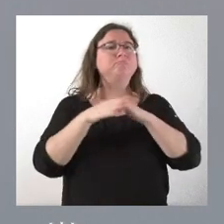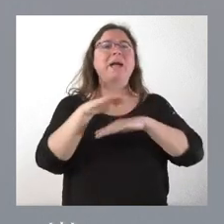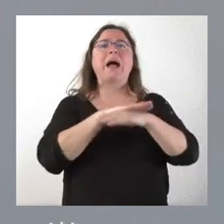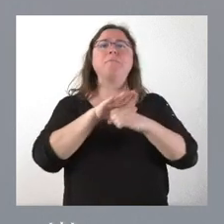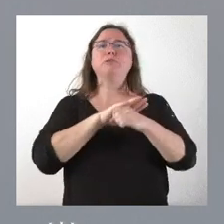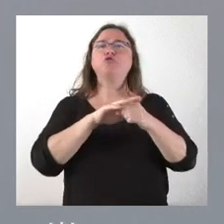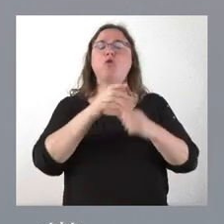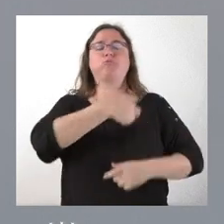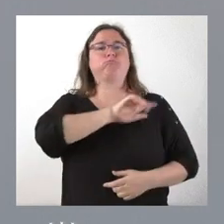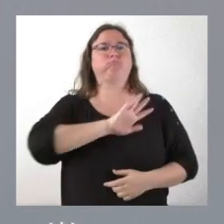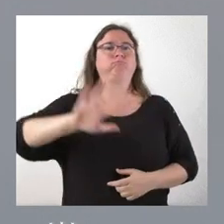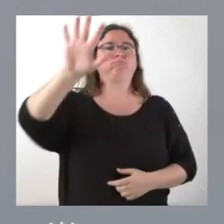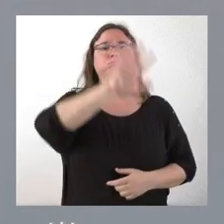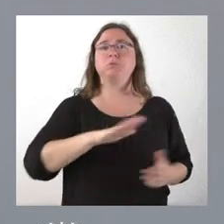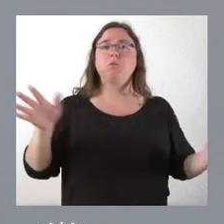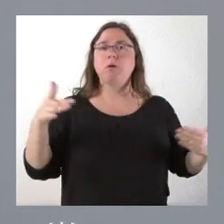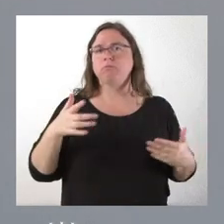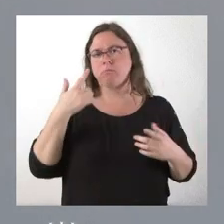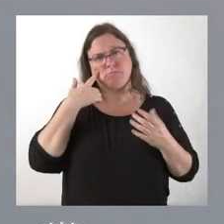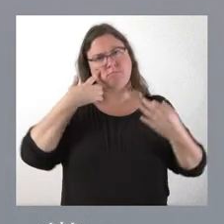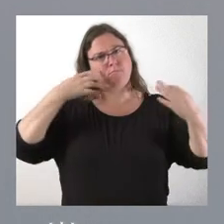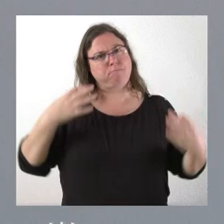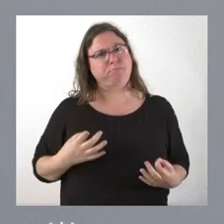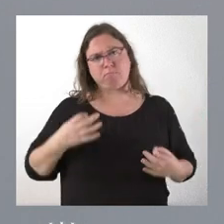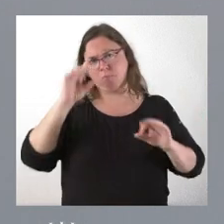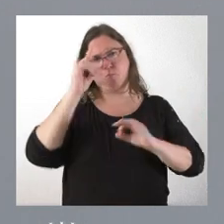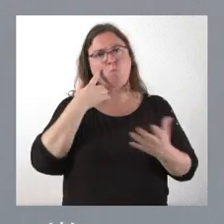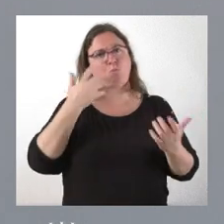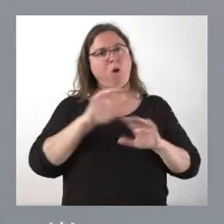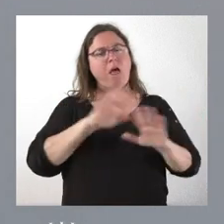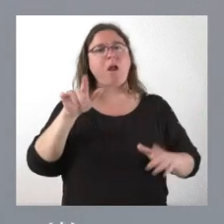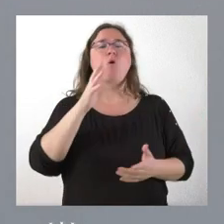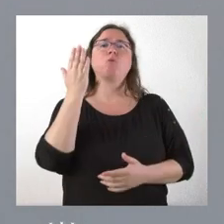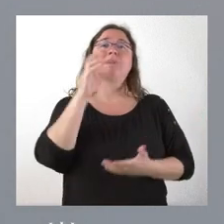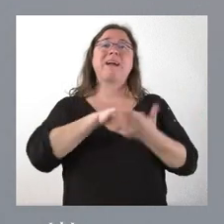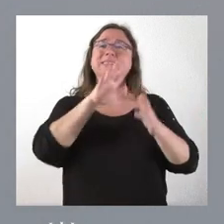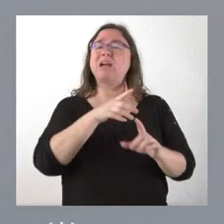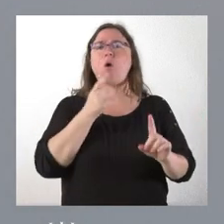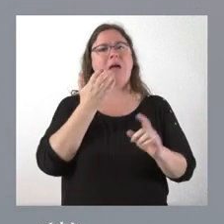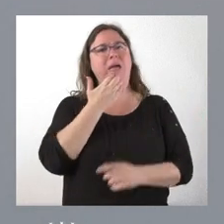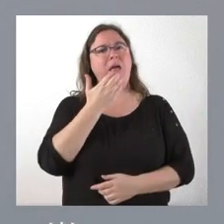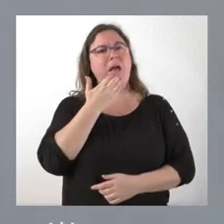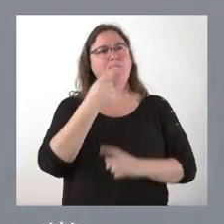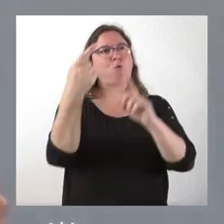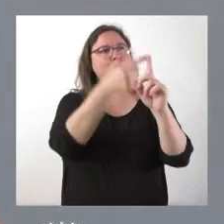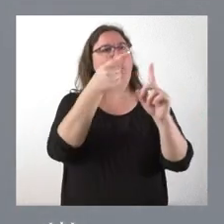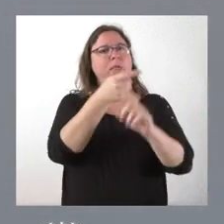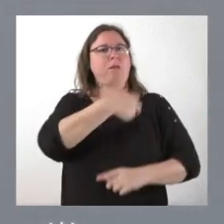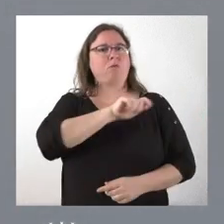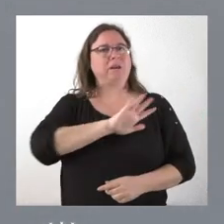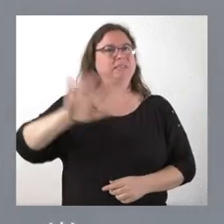nacional, pero es muy evidente que Castilla y es un ejemplo dentro de España en materia de educación rural. Mantenemos, como les digo,